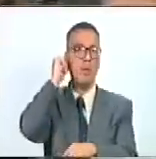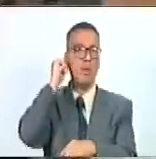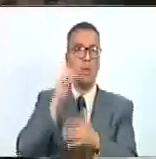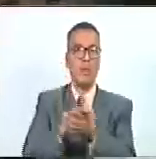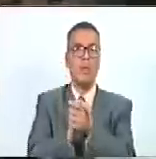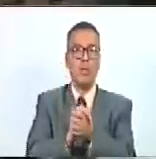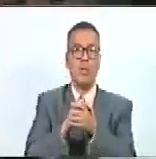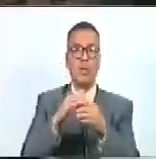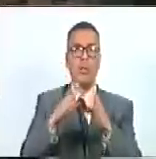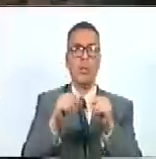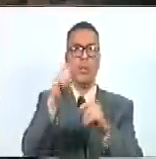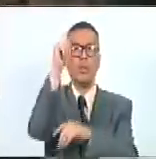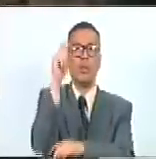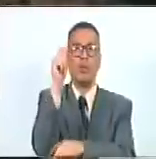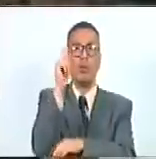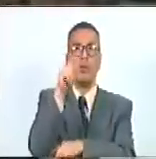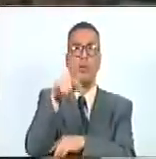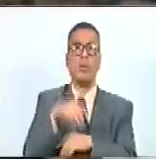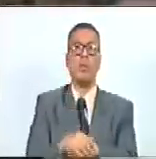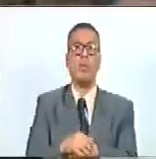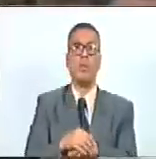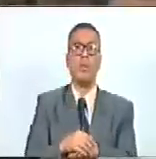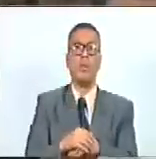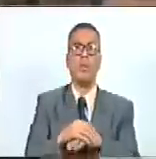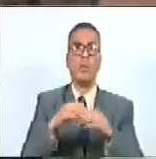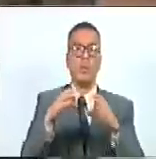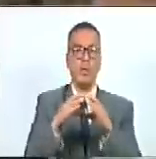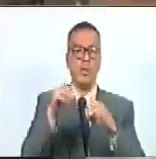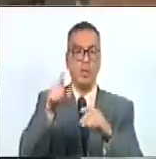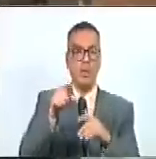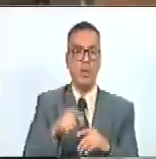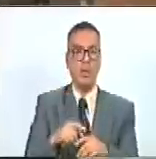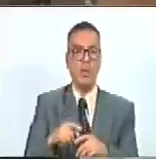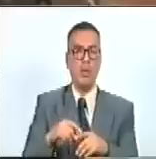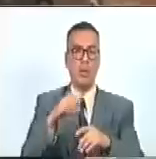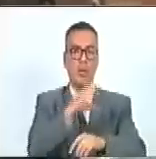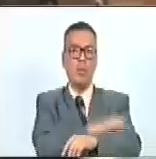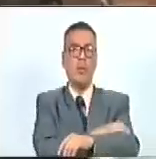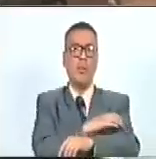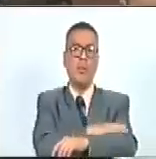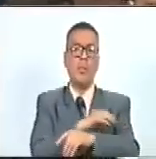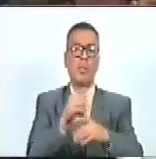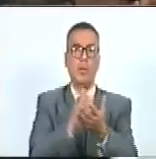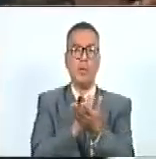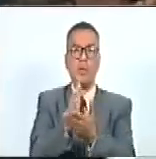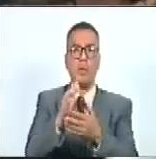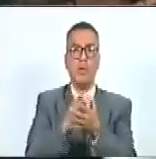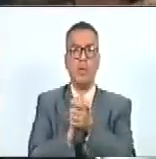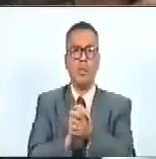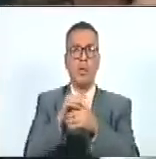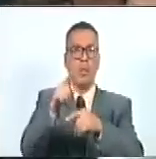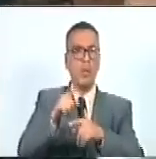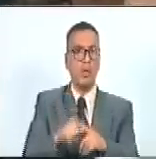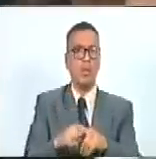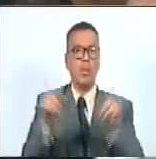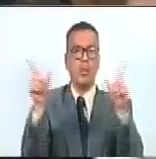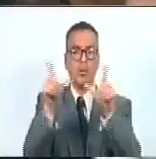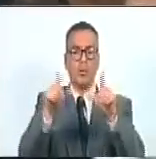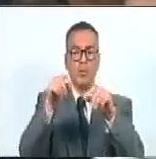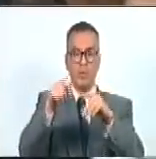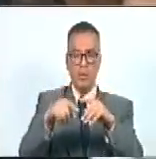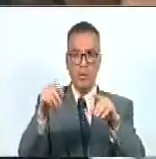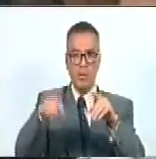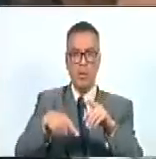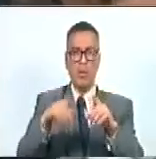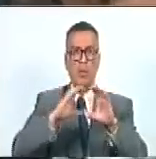compañeras y compañeros diputados de la bancada de la patria y de la oposición y personas que nos siguen y compañeros que nos siguen a través de los medios de comunicación.